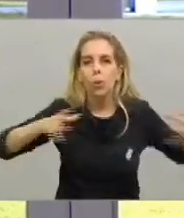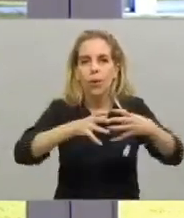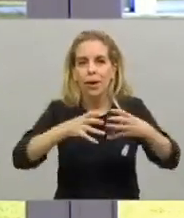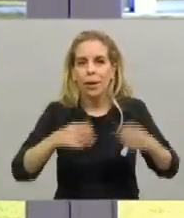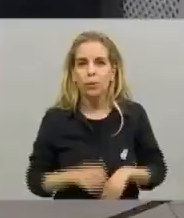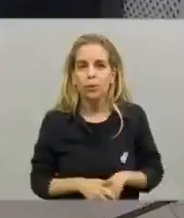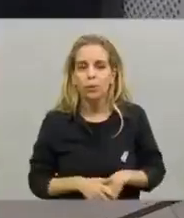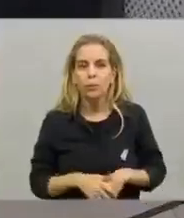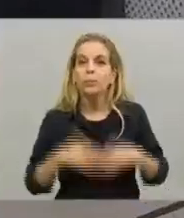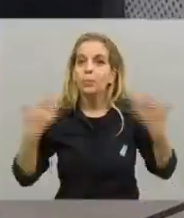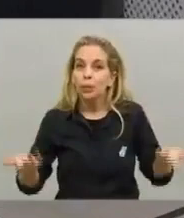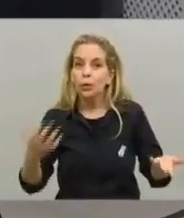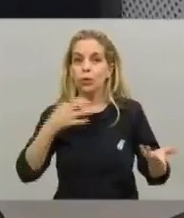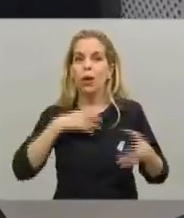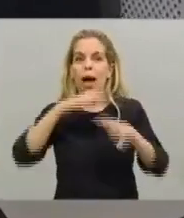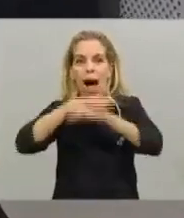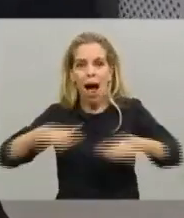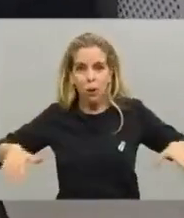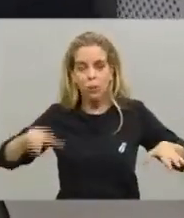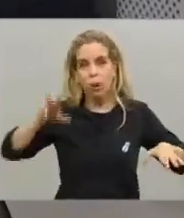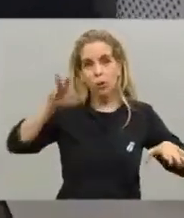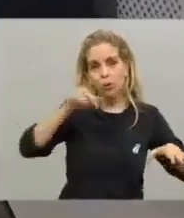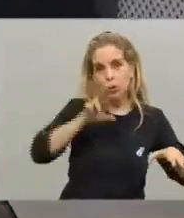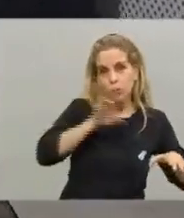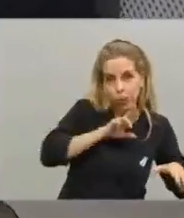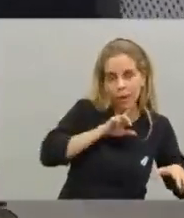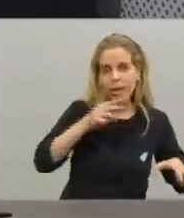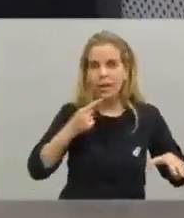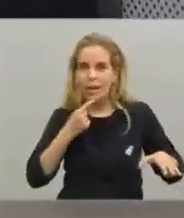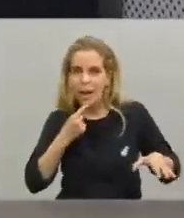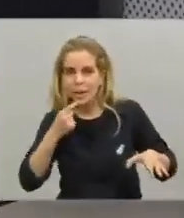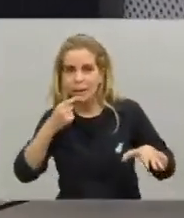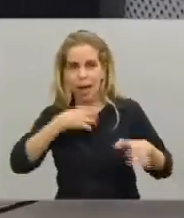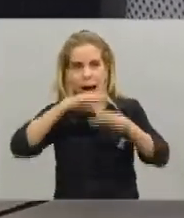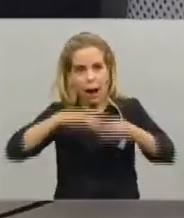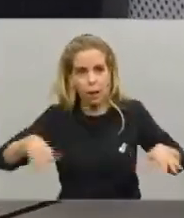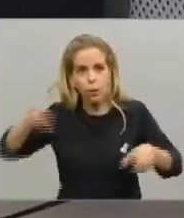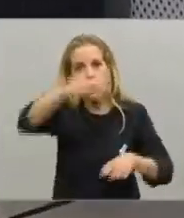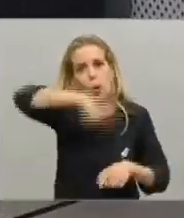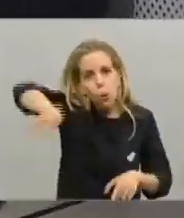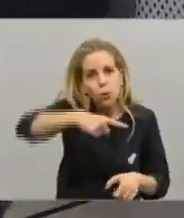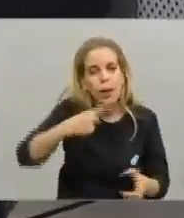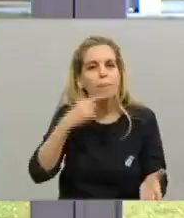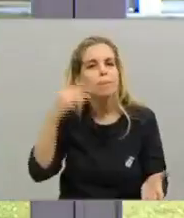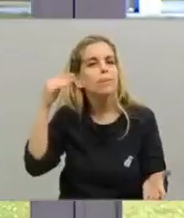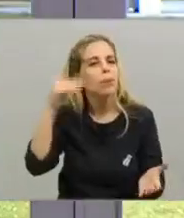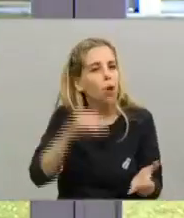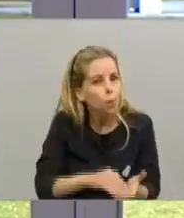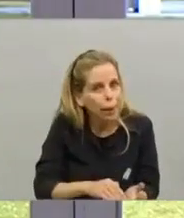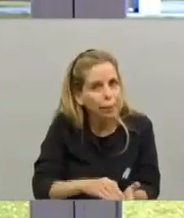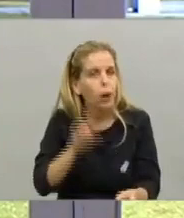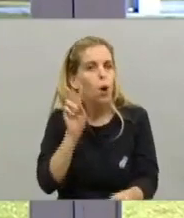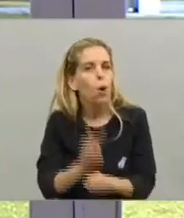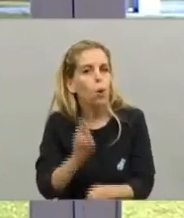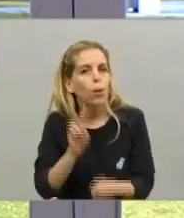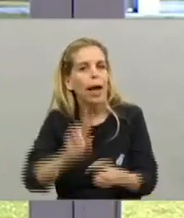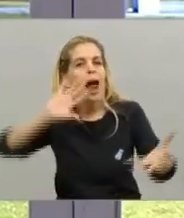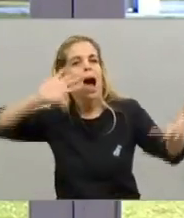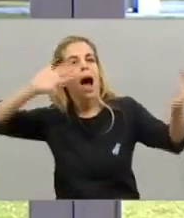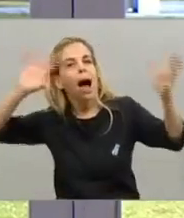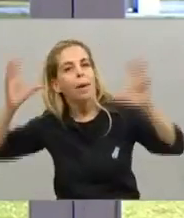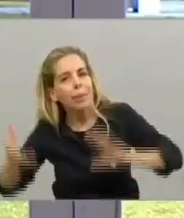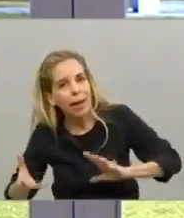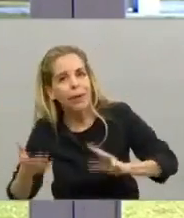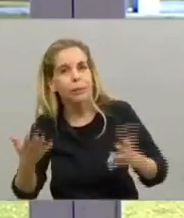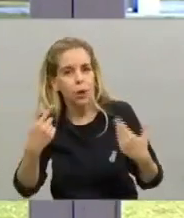alumnas y alumnos prometen cuidar el ambiente para que podamos vivir en